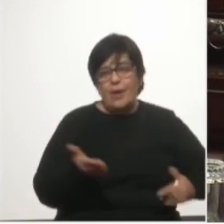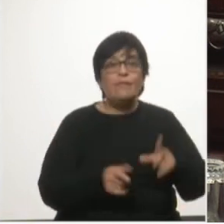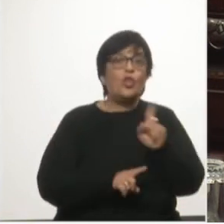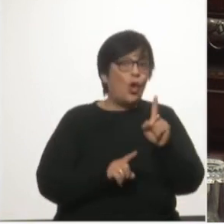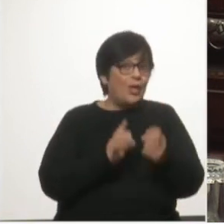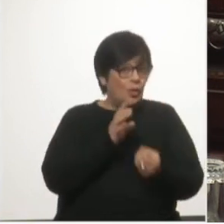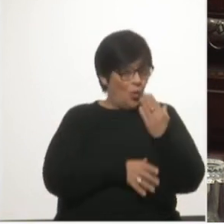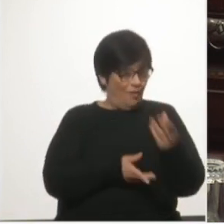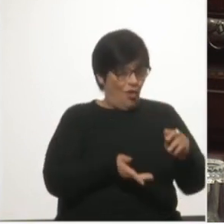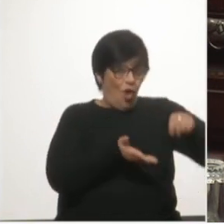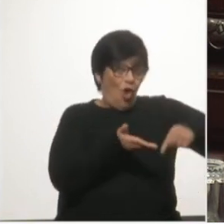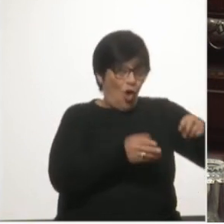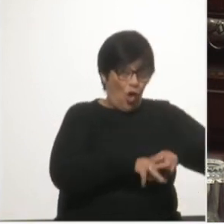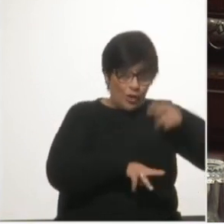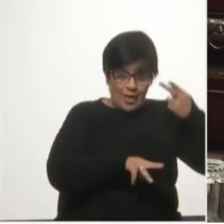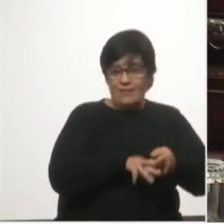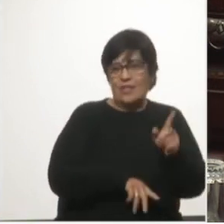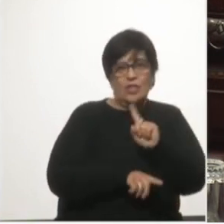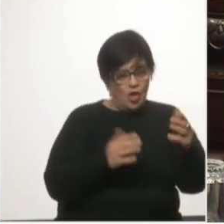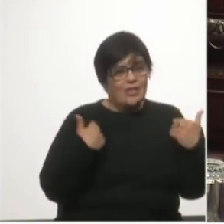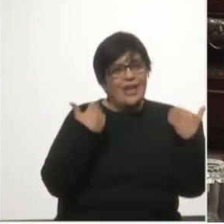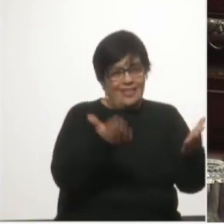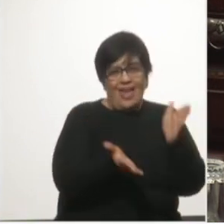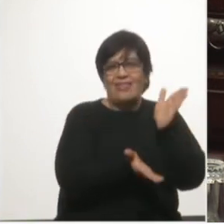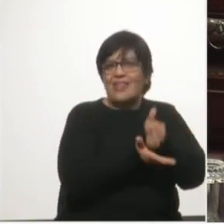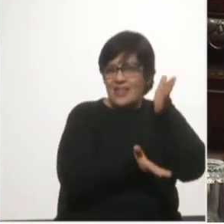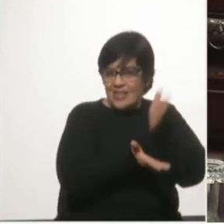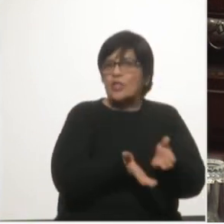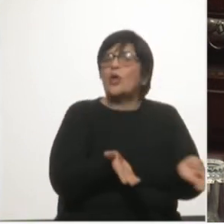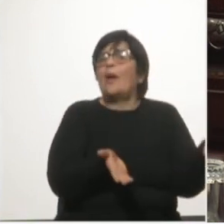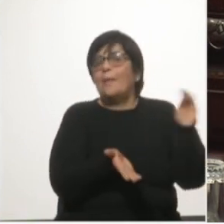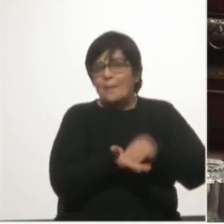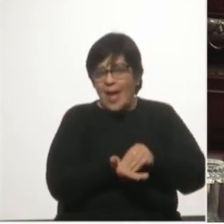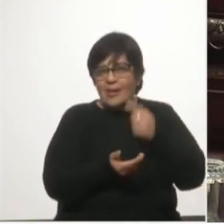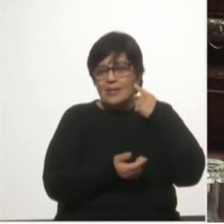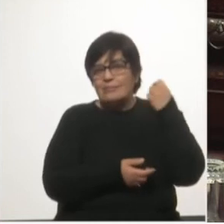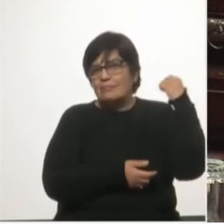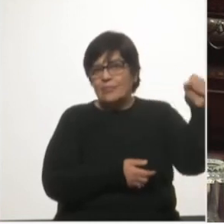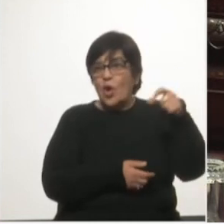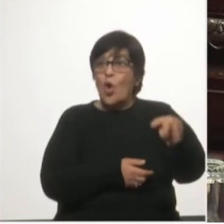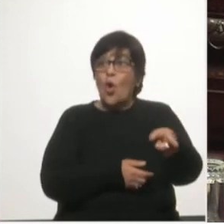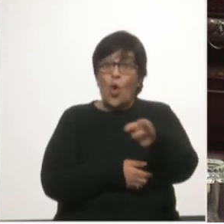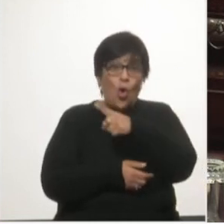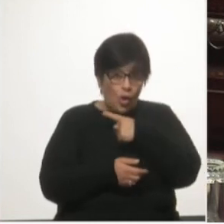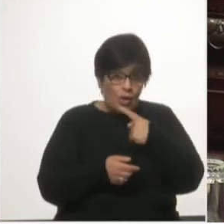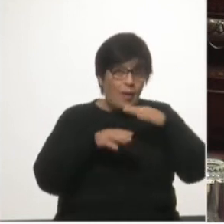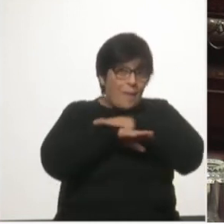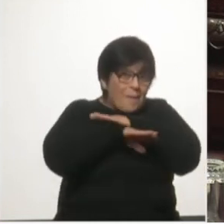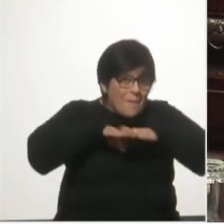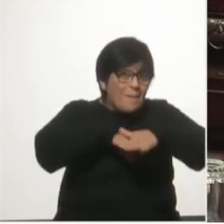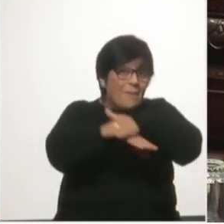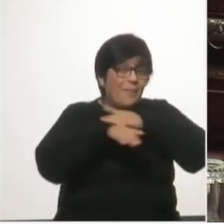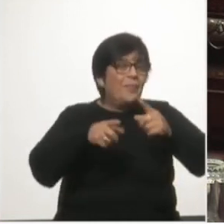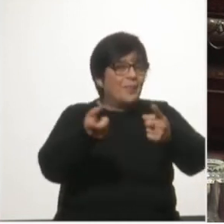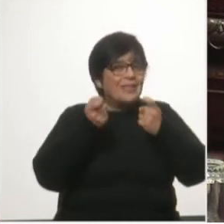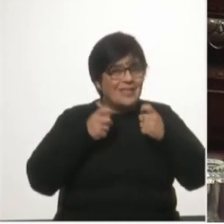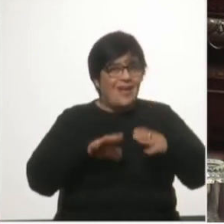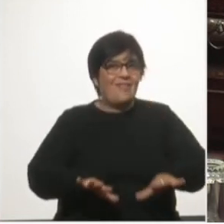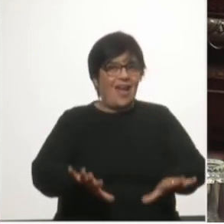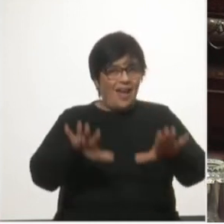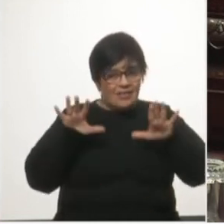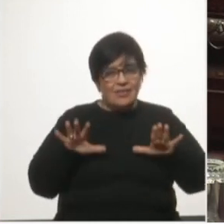renovación sino de una nueva concesión otorgada sin cumplir con los procedimientos básicos que hubieran requerido